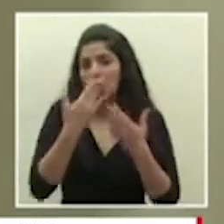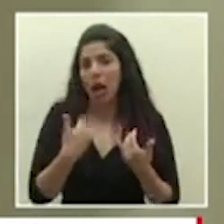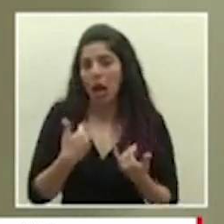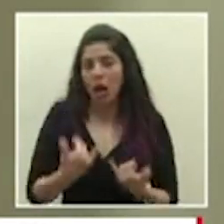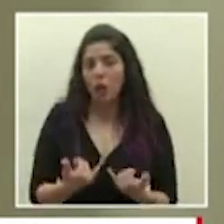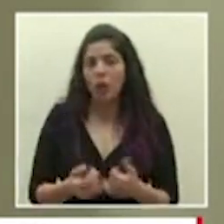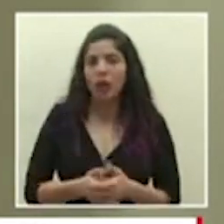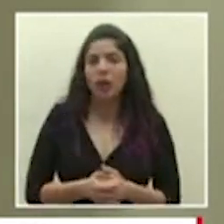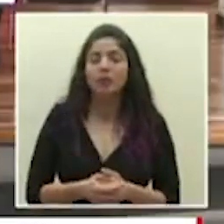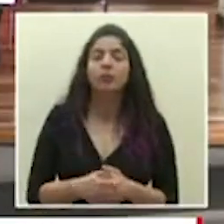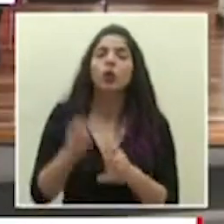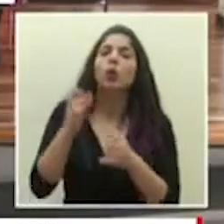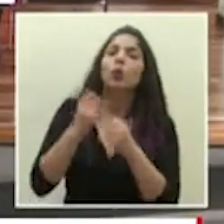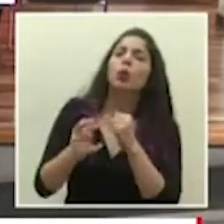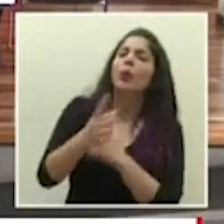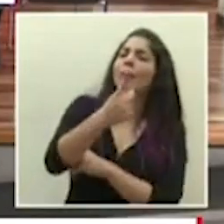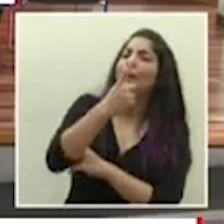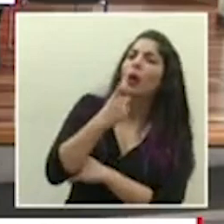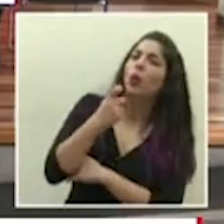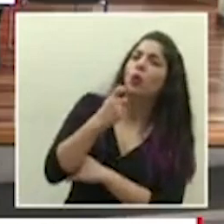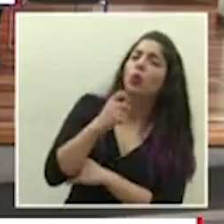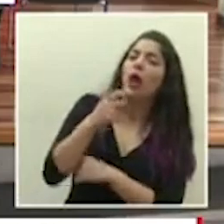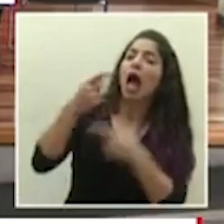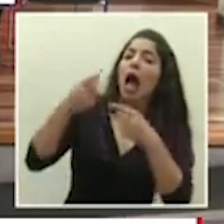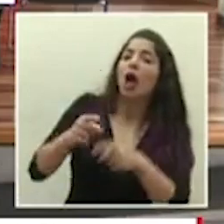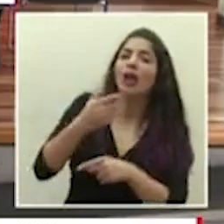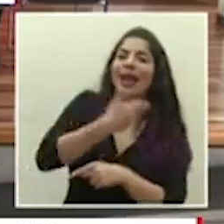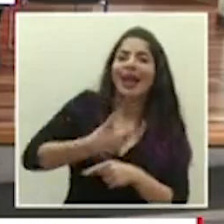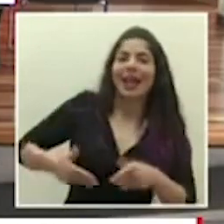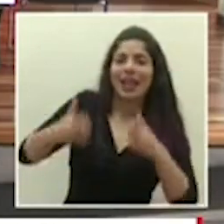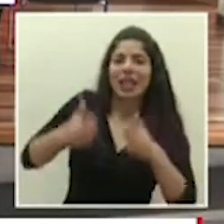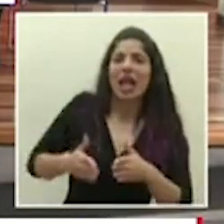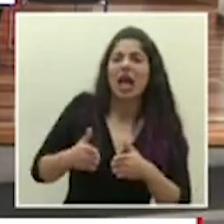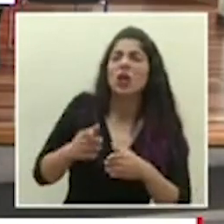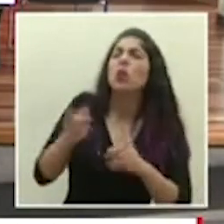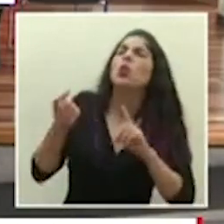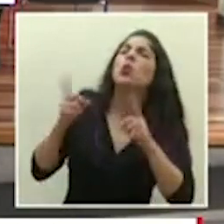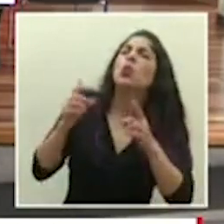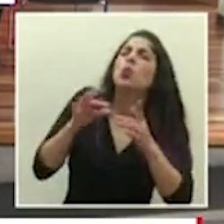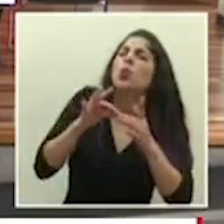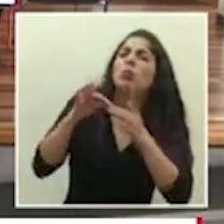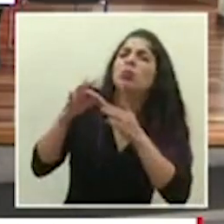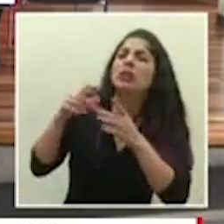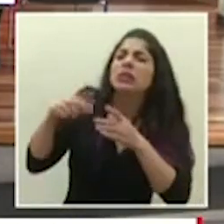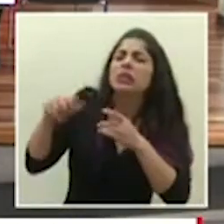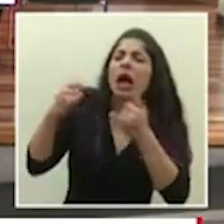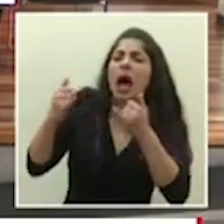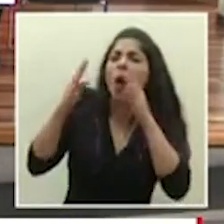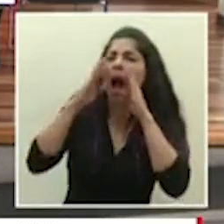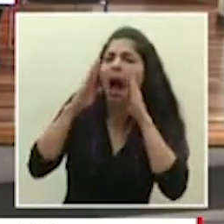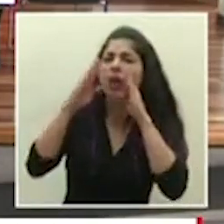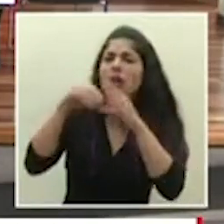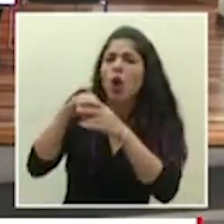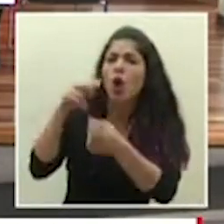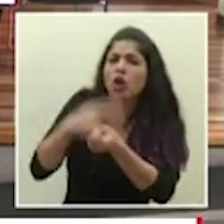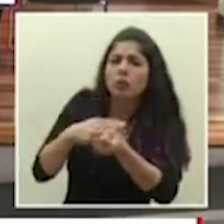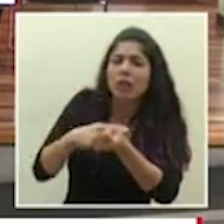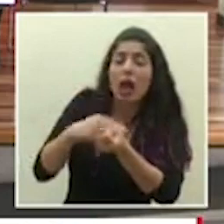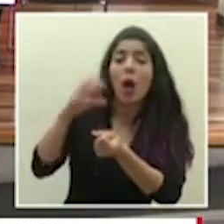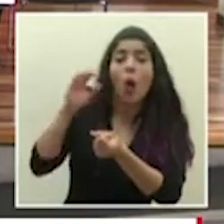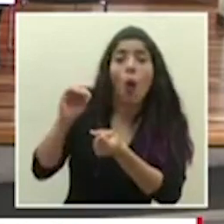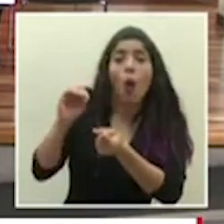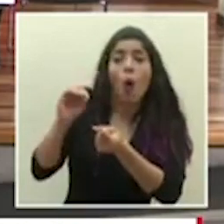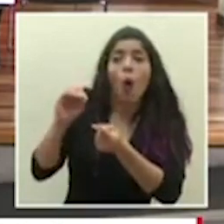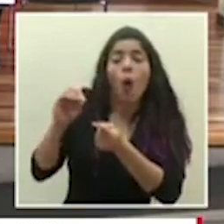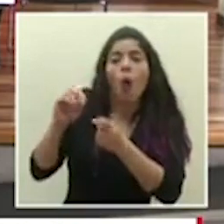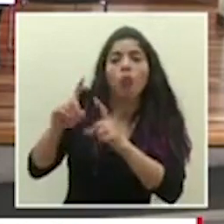momento y por último nos consulta acontecer herediano que especialidades están atendiendo en hospitales o están del todo